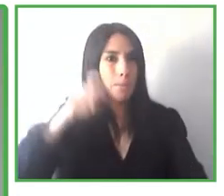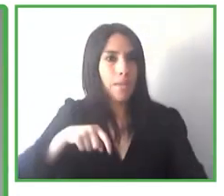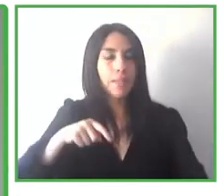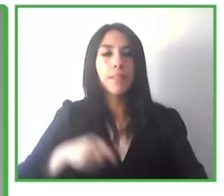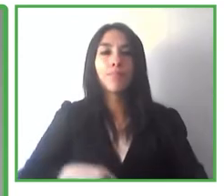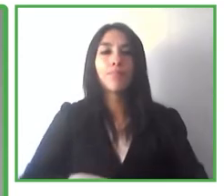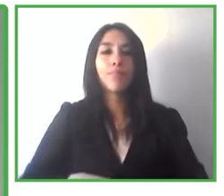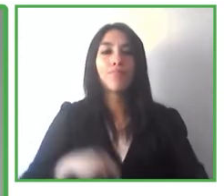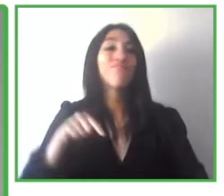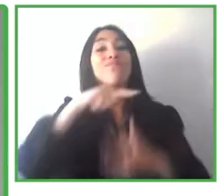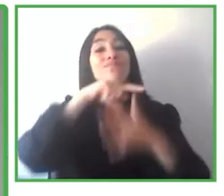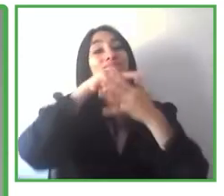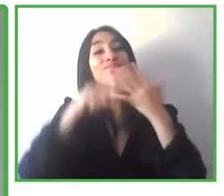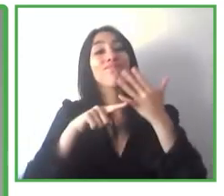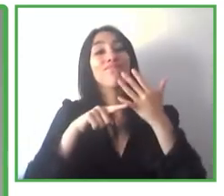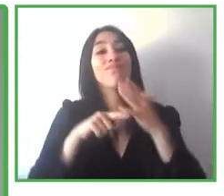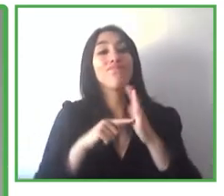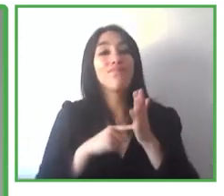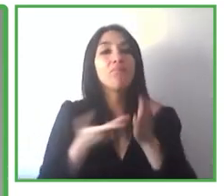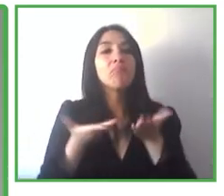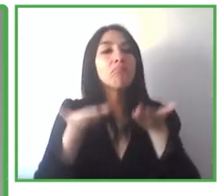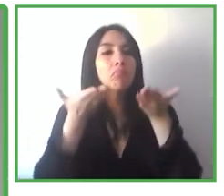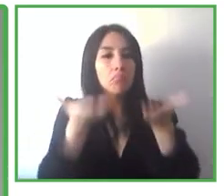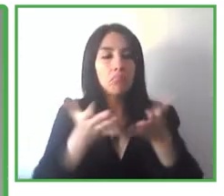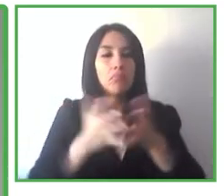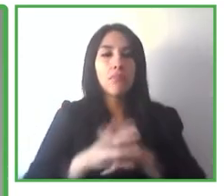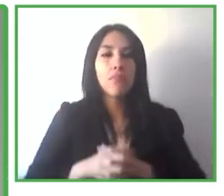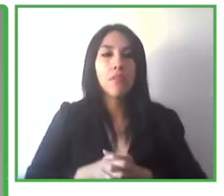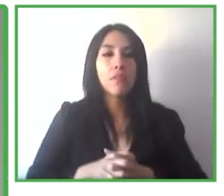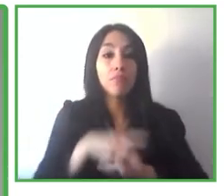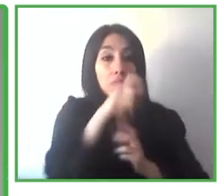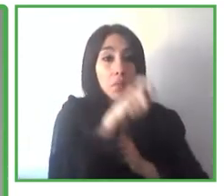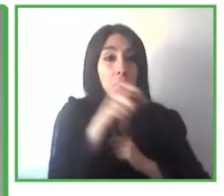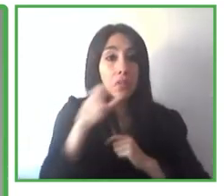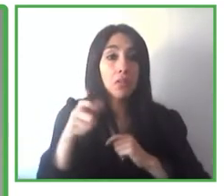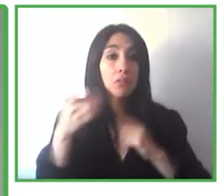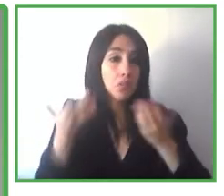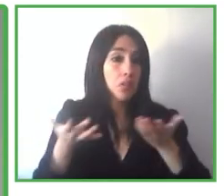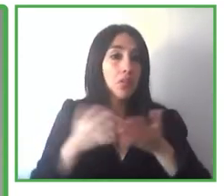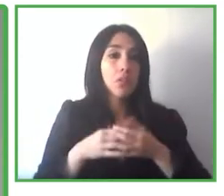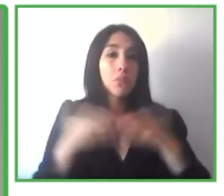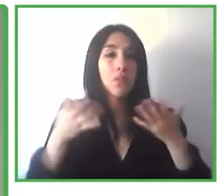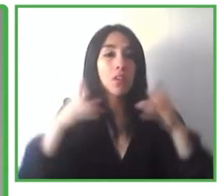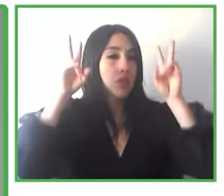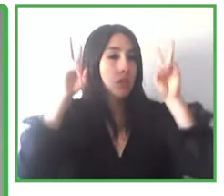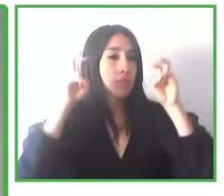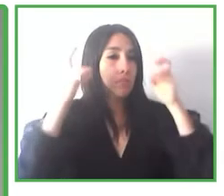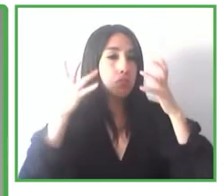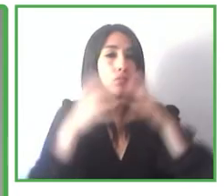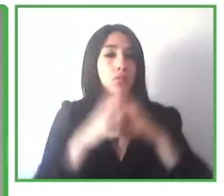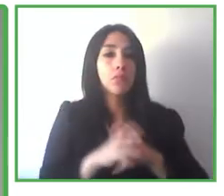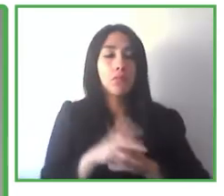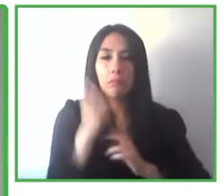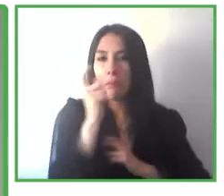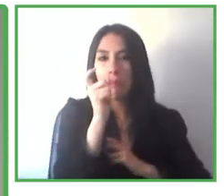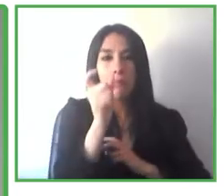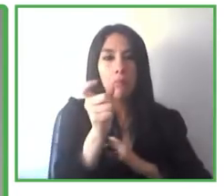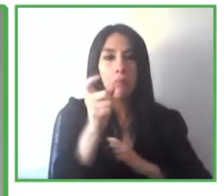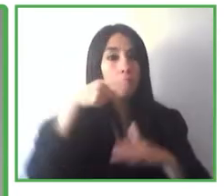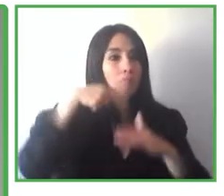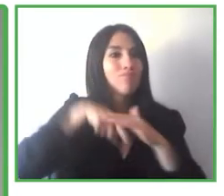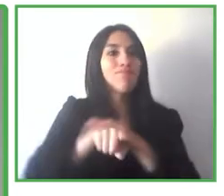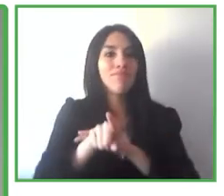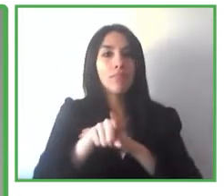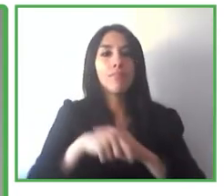personas. Y aquí es donde entra en juego el concepto de la accesibilidad, ¿no? Todo para que yo pueda utilizar una interfaz,